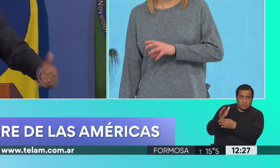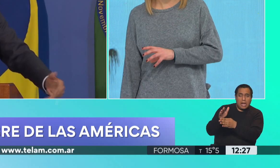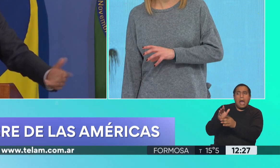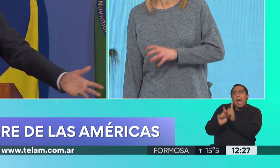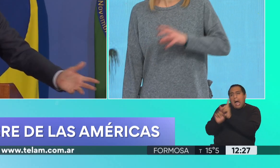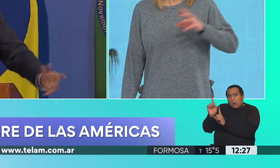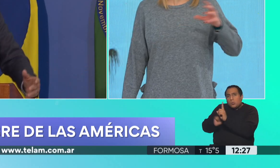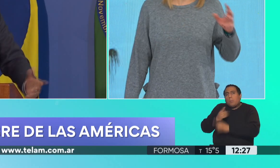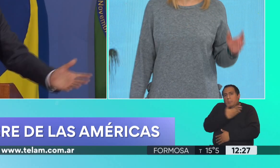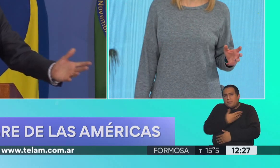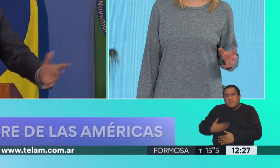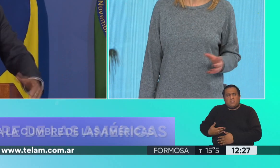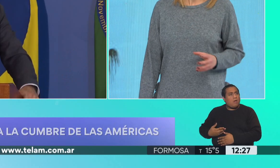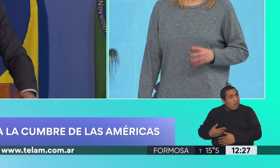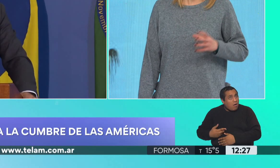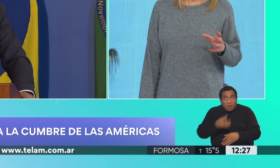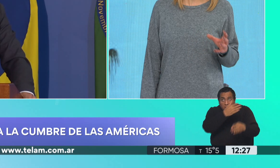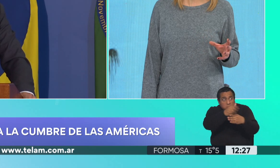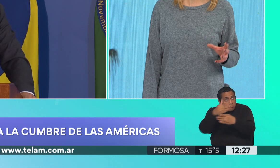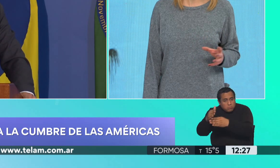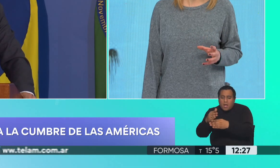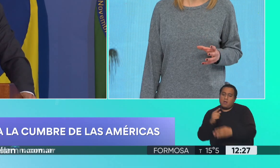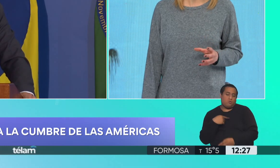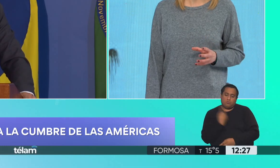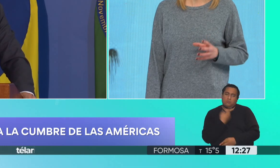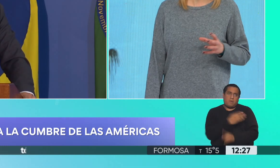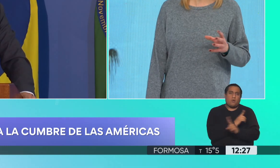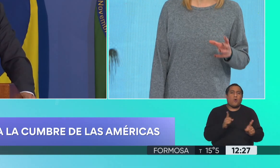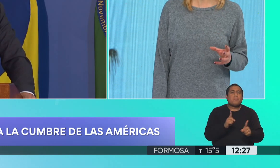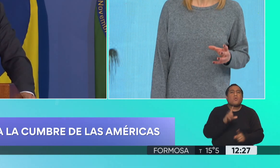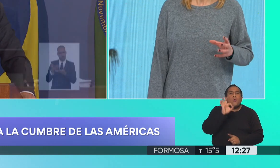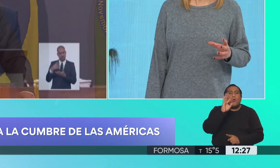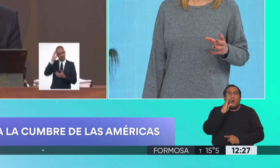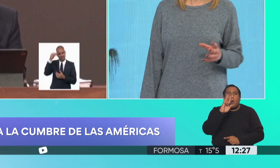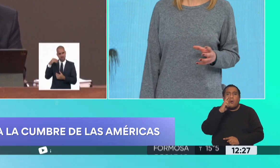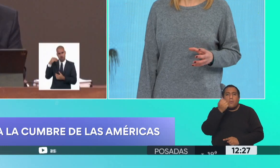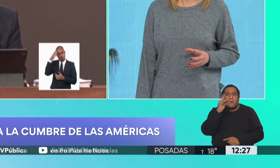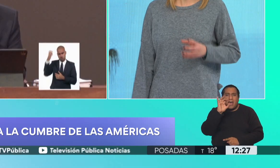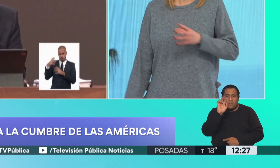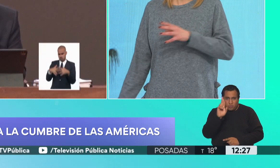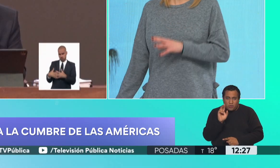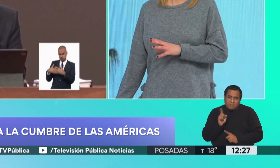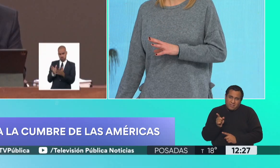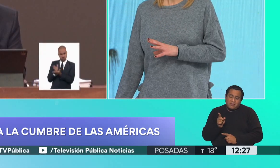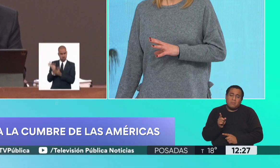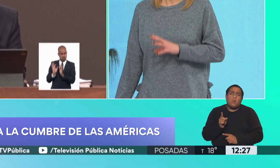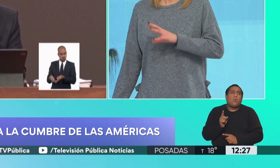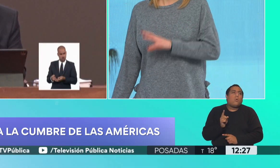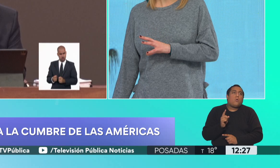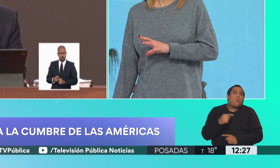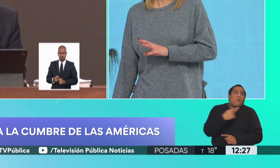presidentes. Dijeron que no iban a ir. Centralmente, Andrés Manuel López Obrador. Y también hay algunas otras